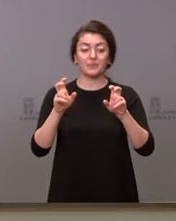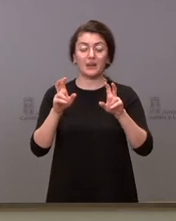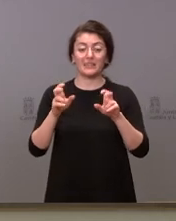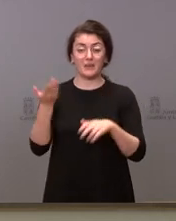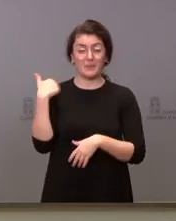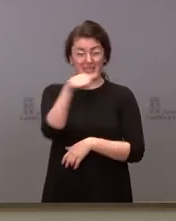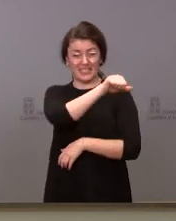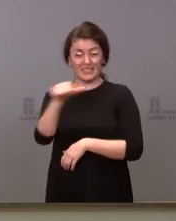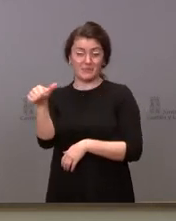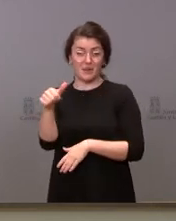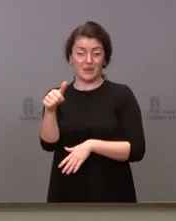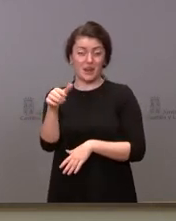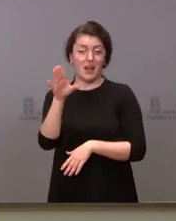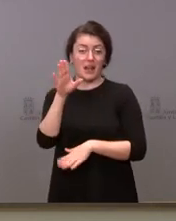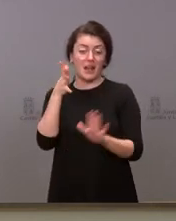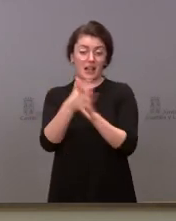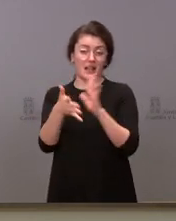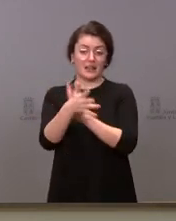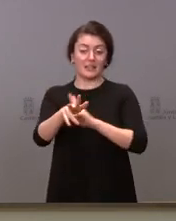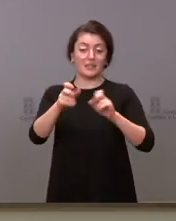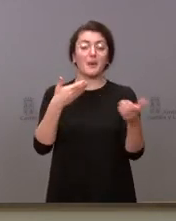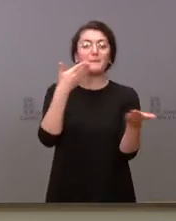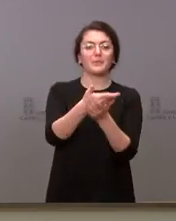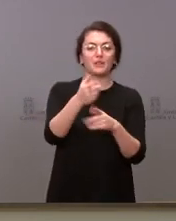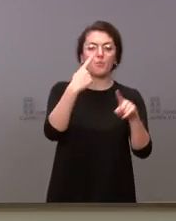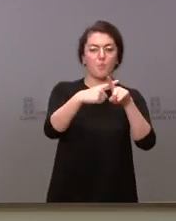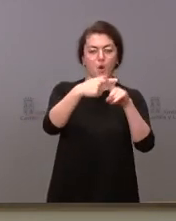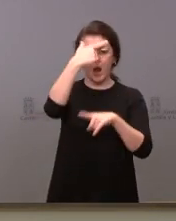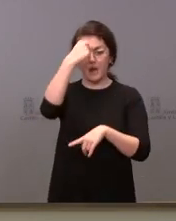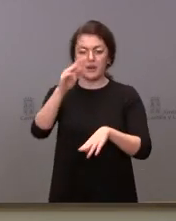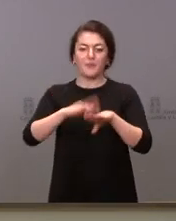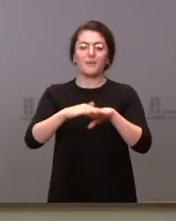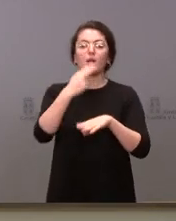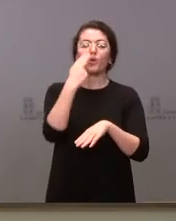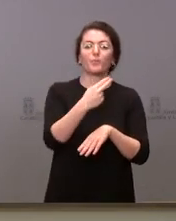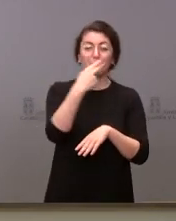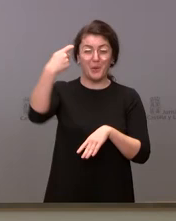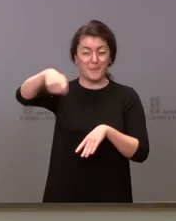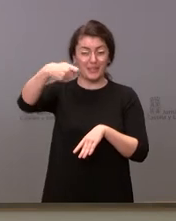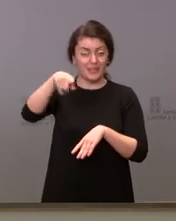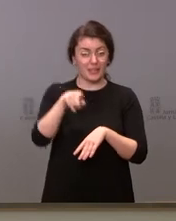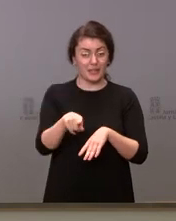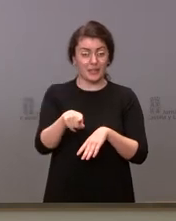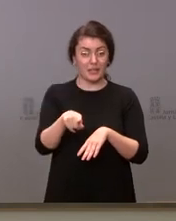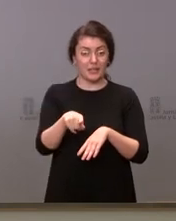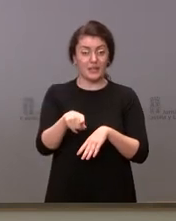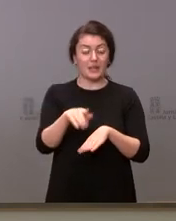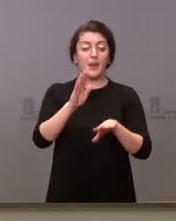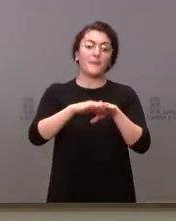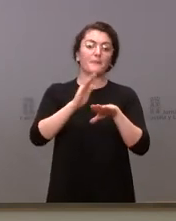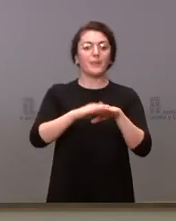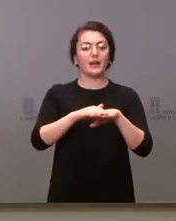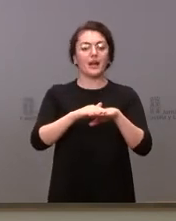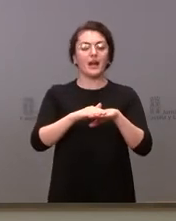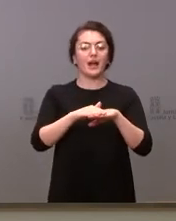pasada de la petición de por Ávila de que haya un compromiso expreso del presidente para no adelantar